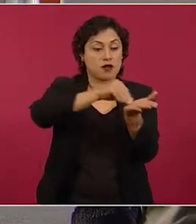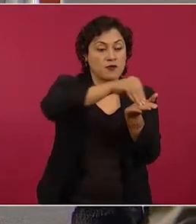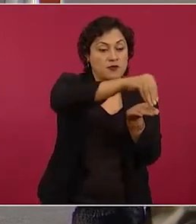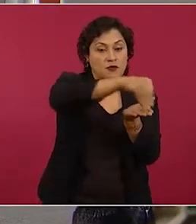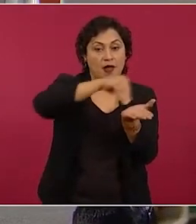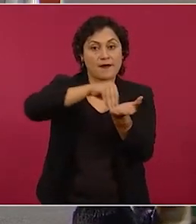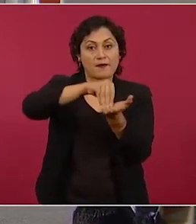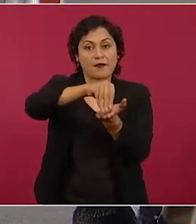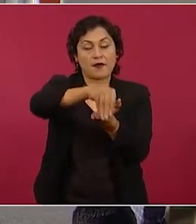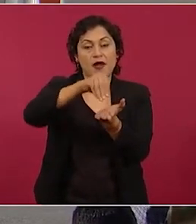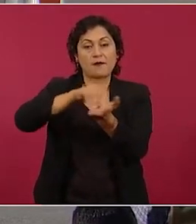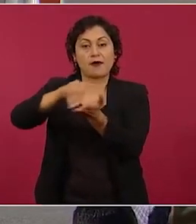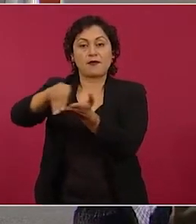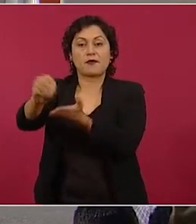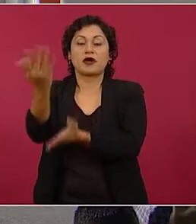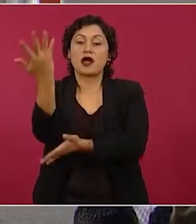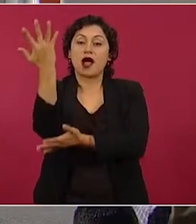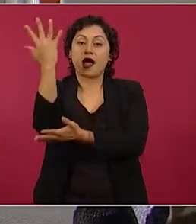flor.